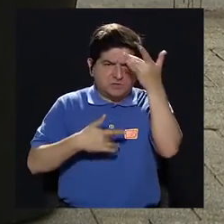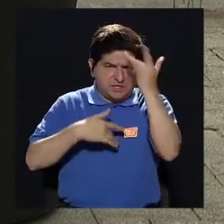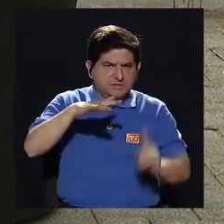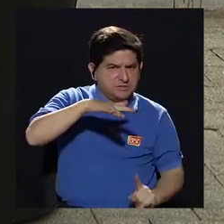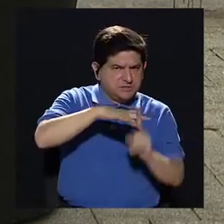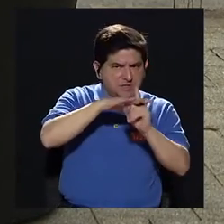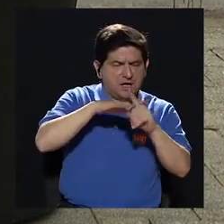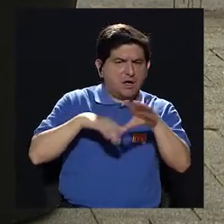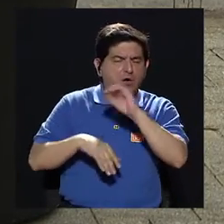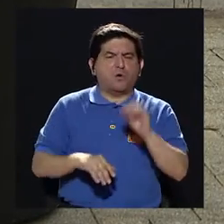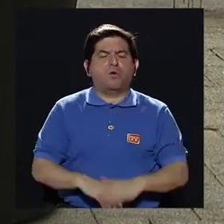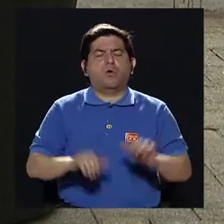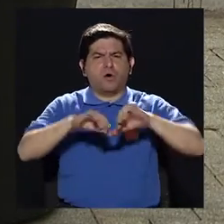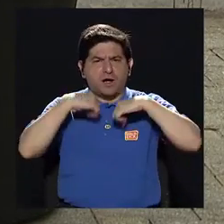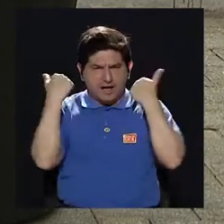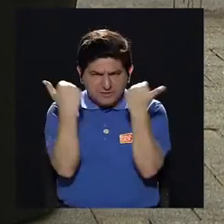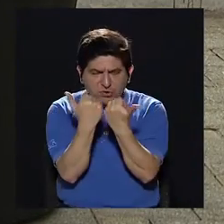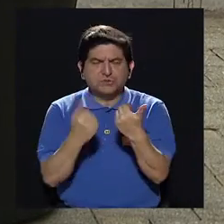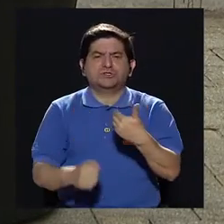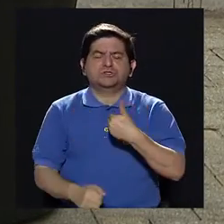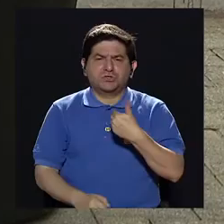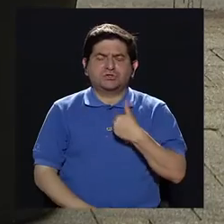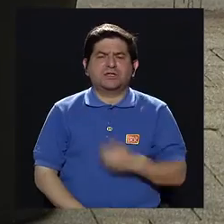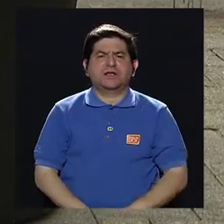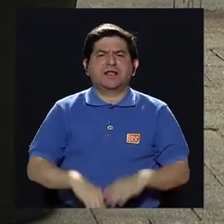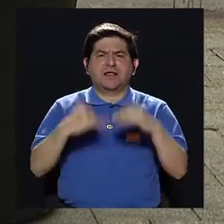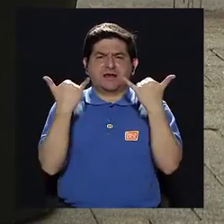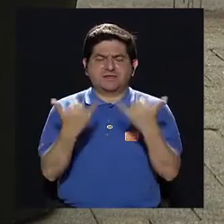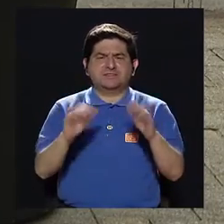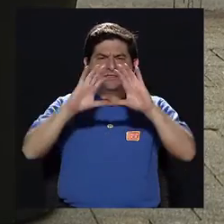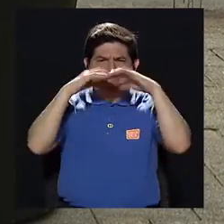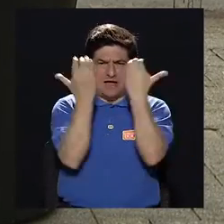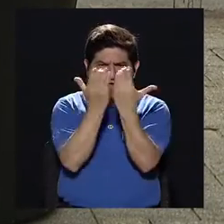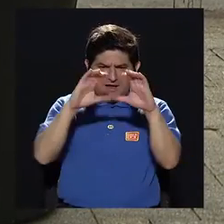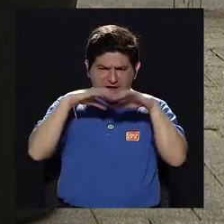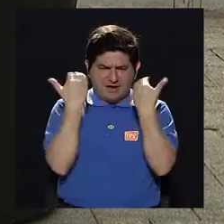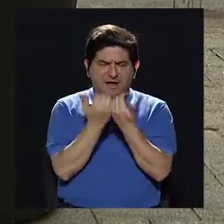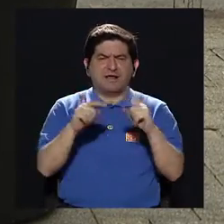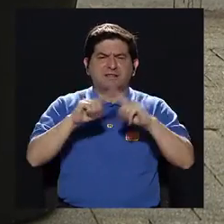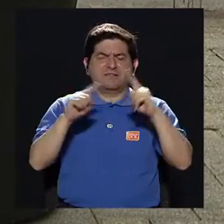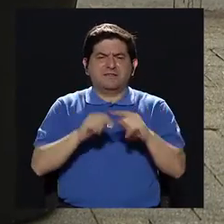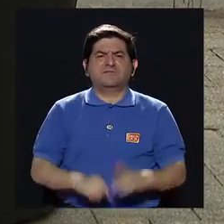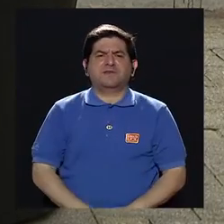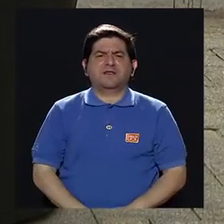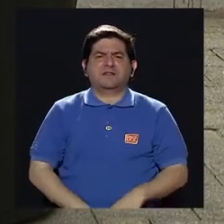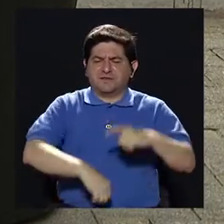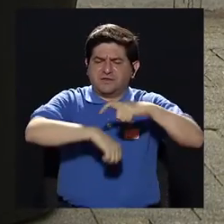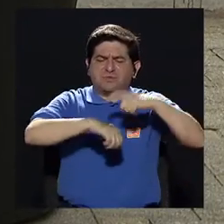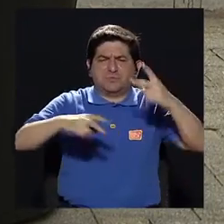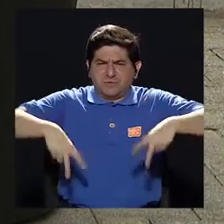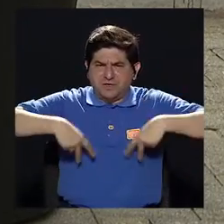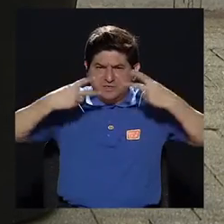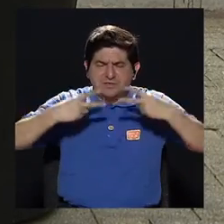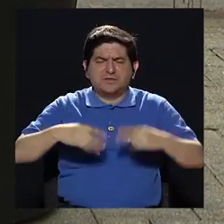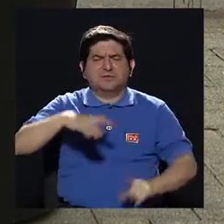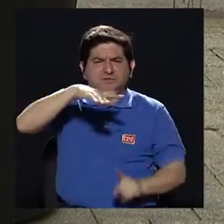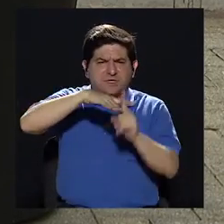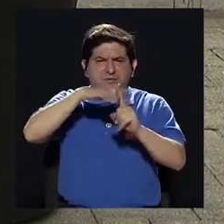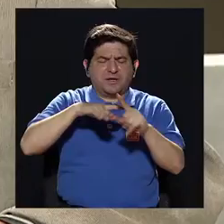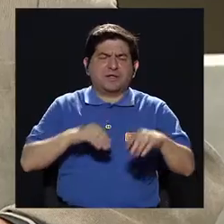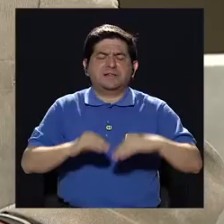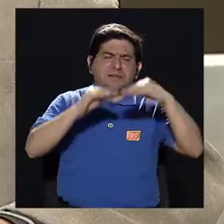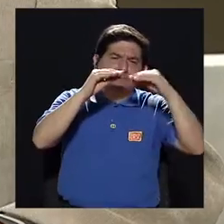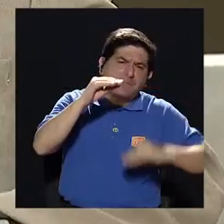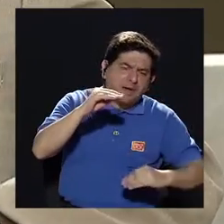enfermedad o ustedes en la asociación pues tienen categorizado algunos rangos donde es más frecuente, donde